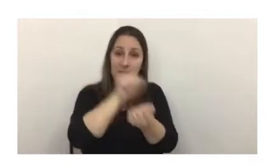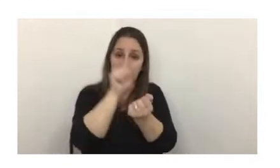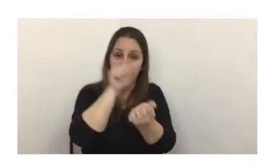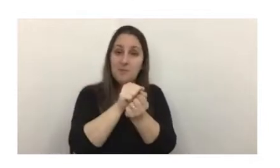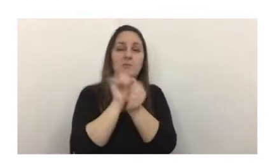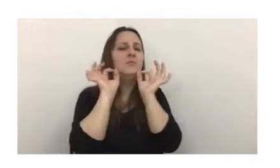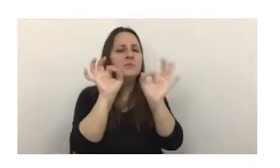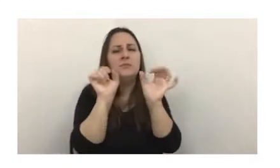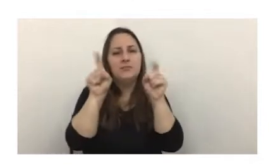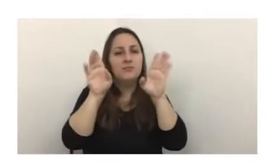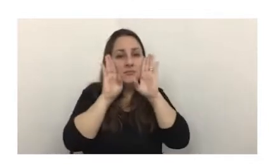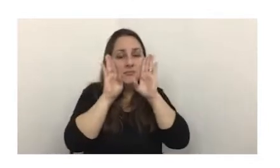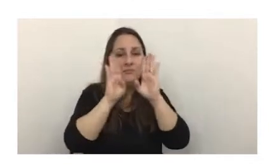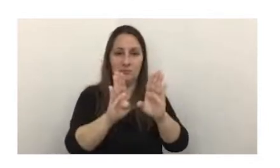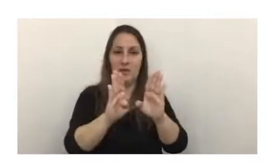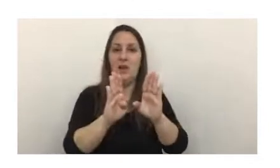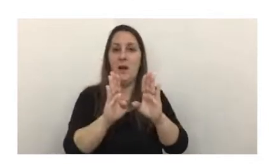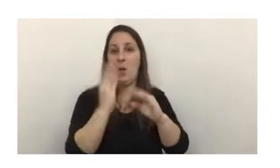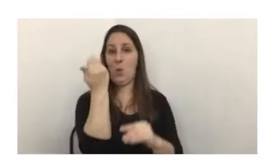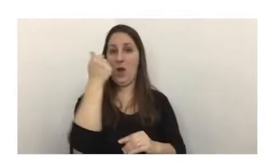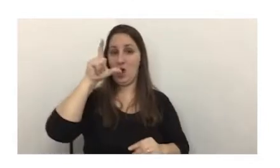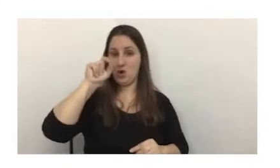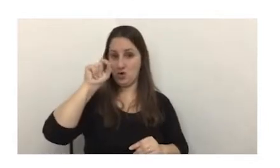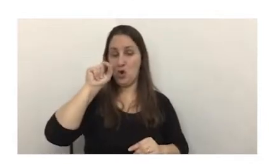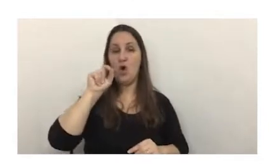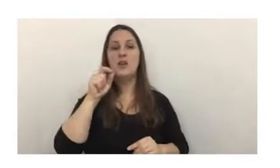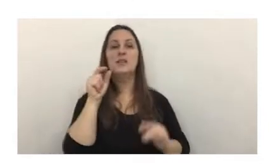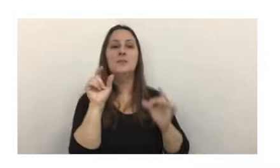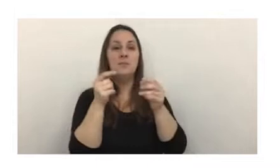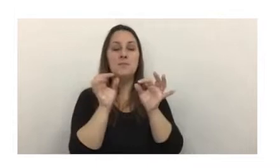puramente centralizada y es una moneda